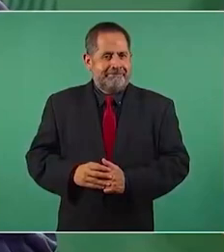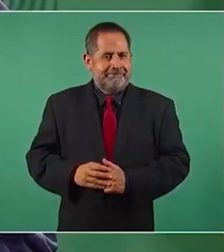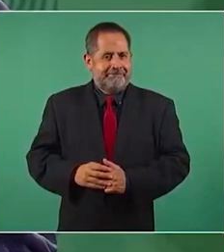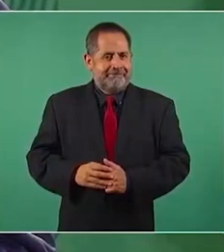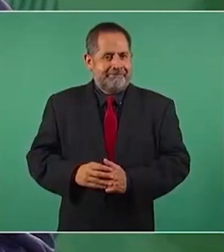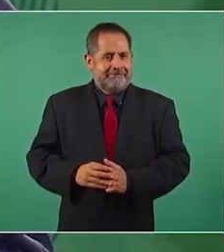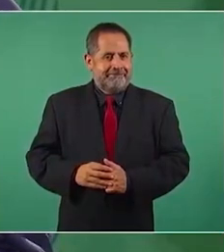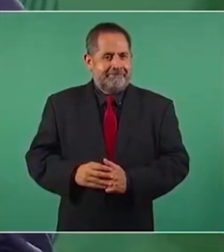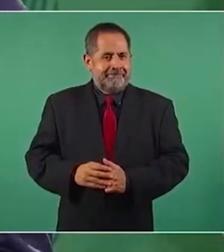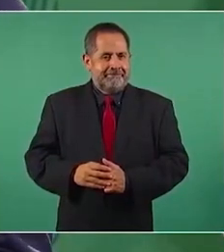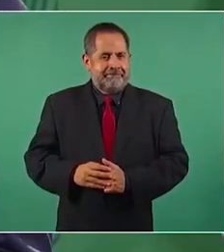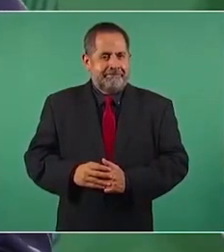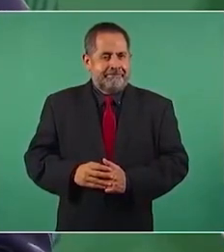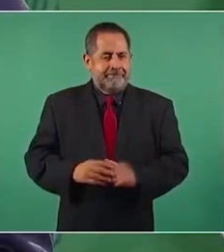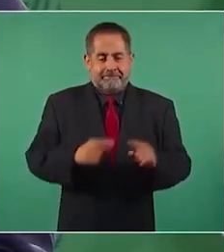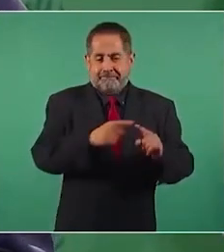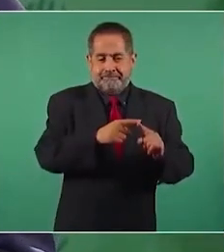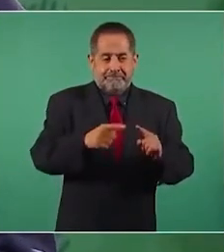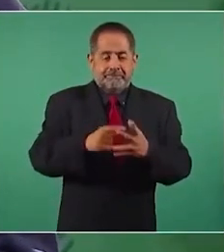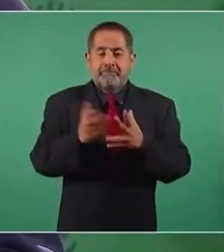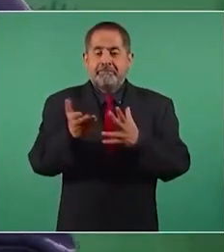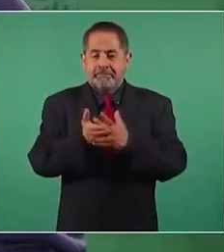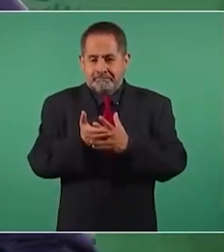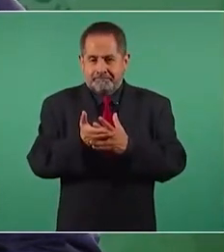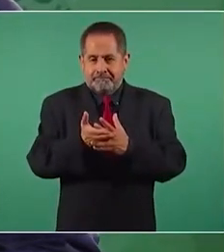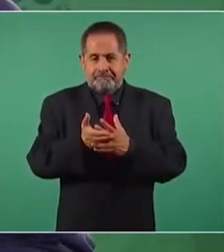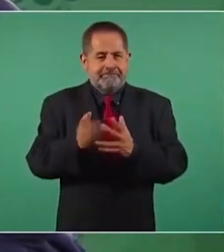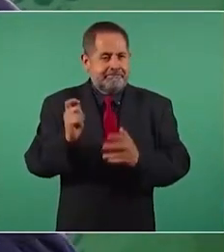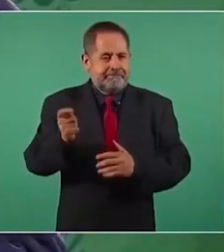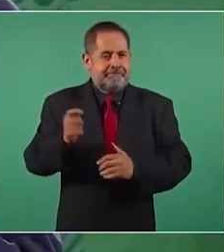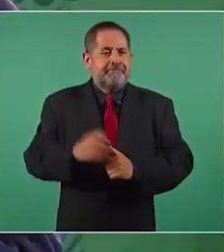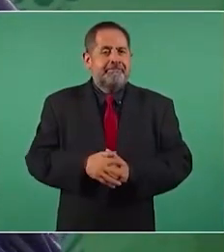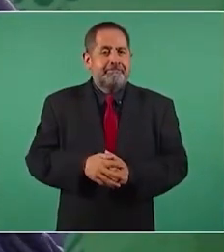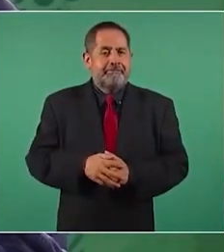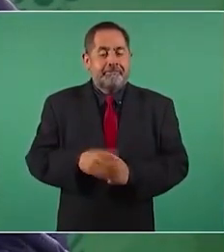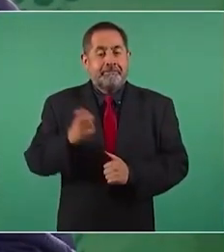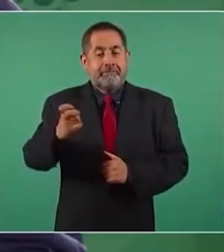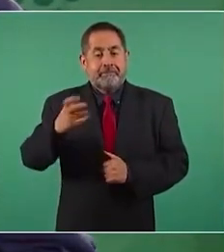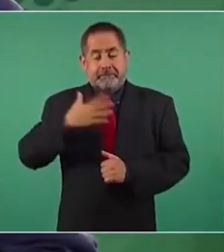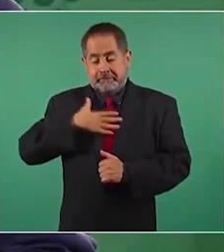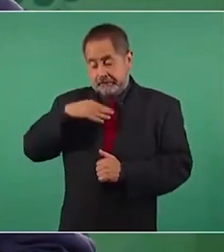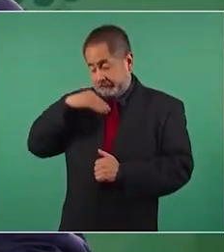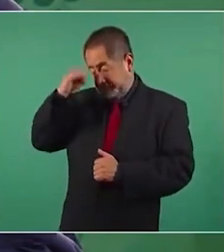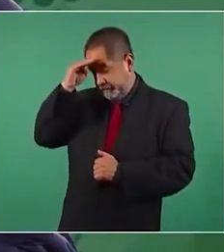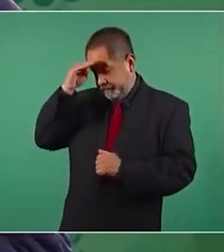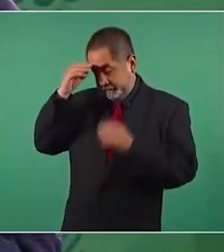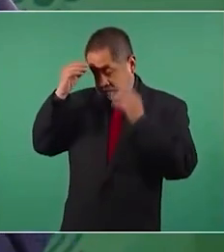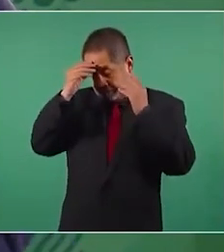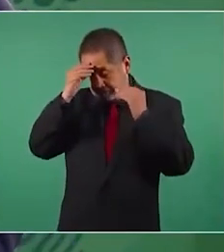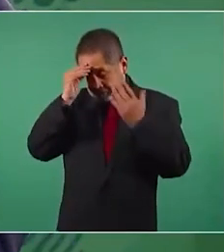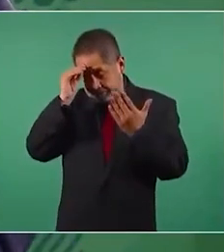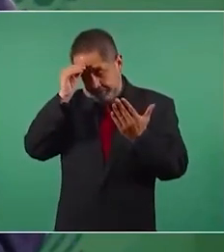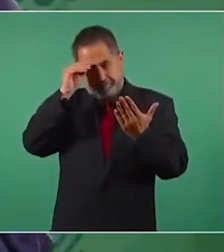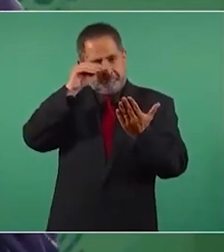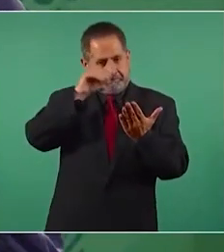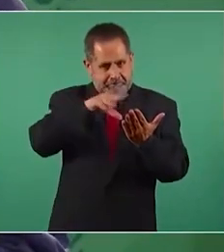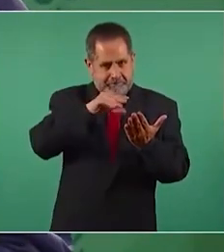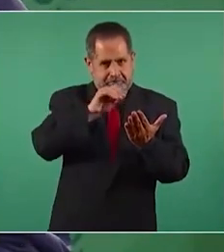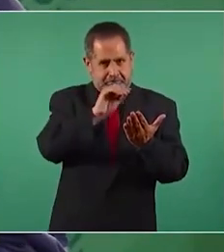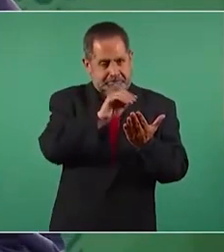a la mitad del camino. aquí está mi pensamiento y la acción